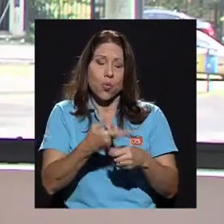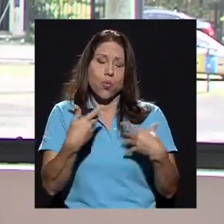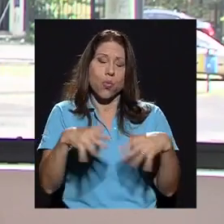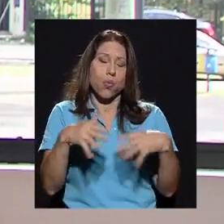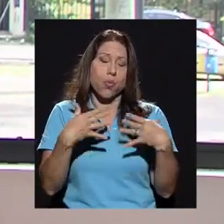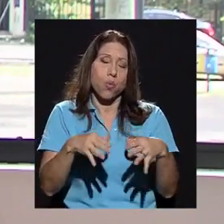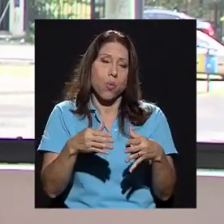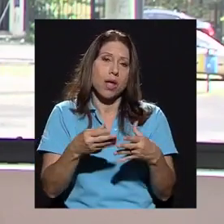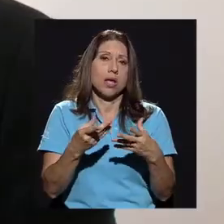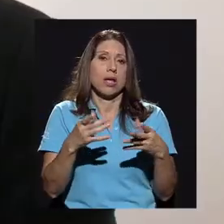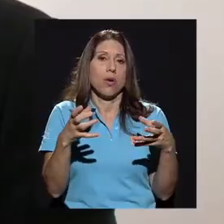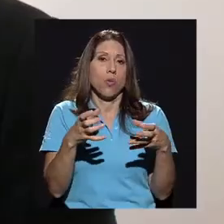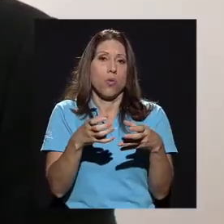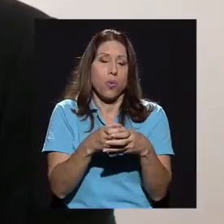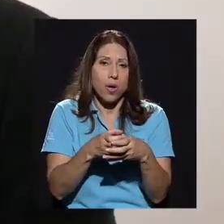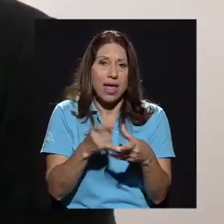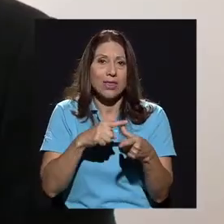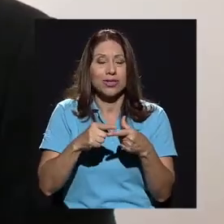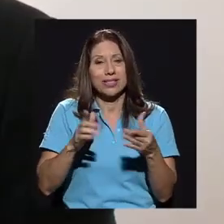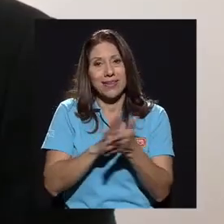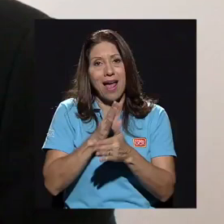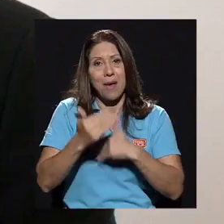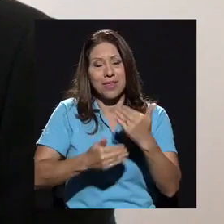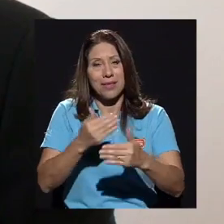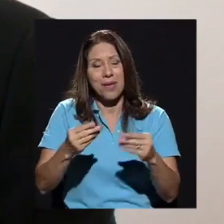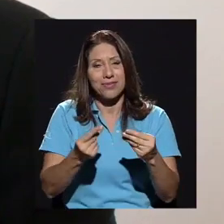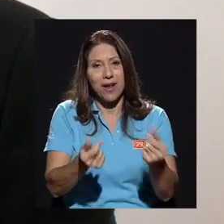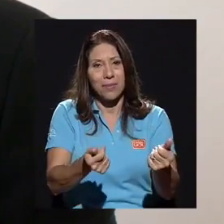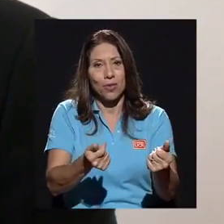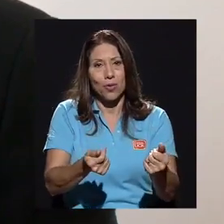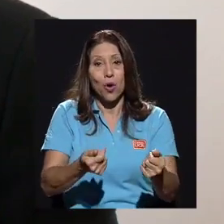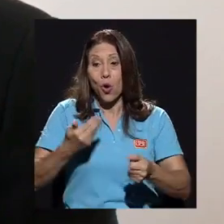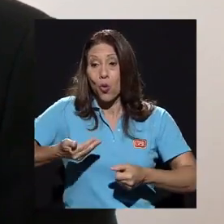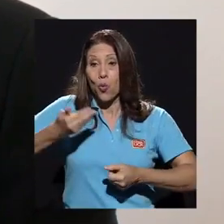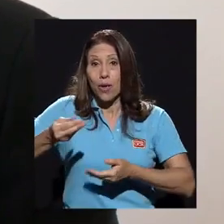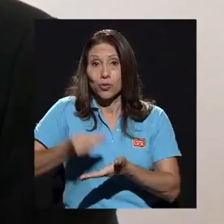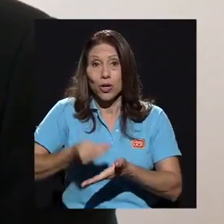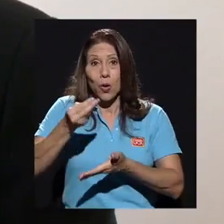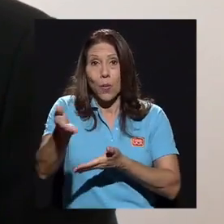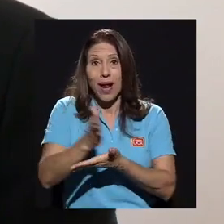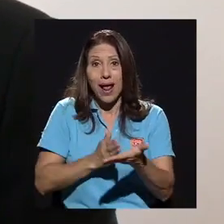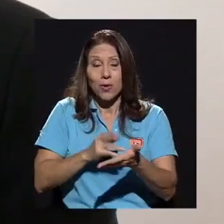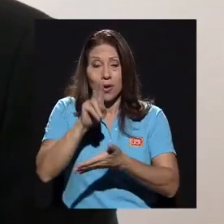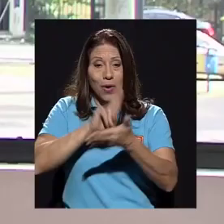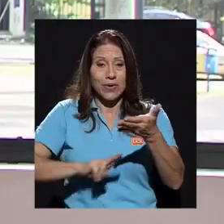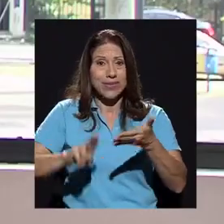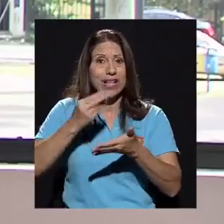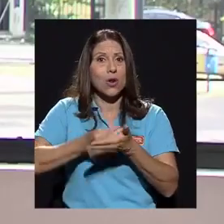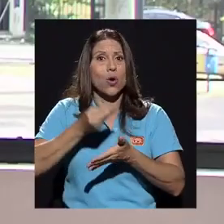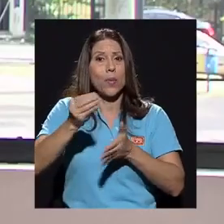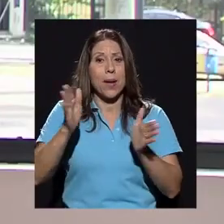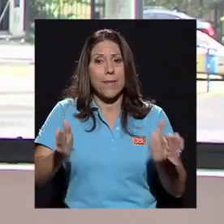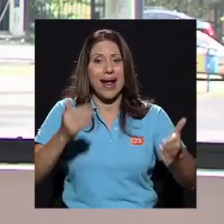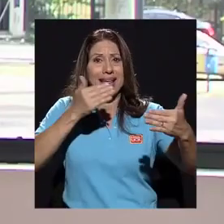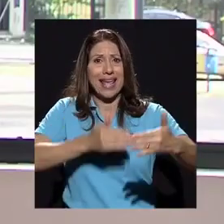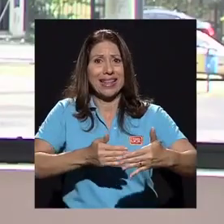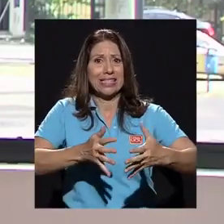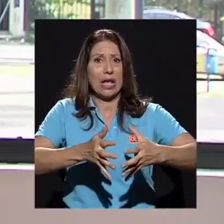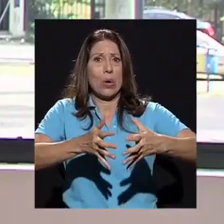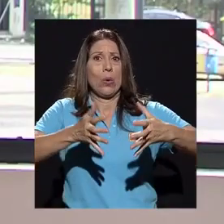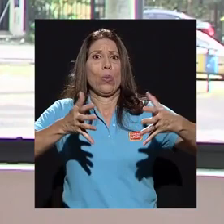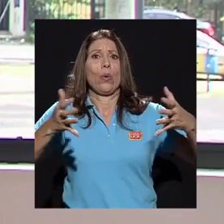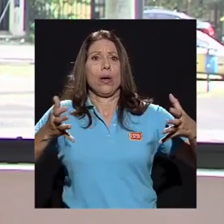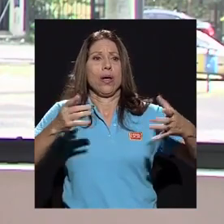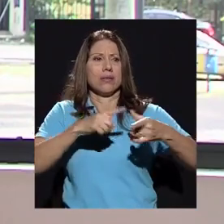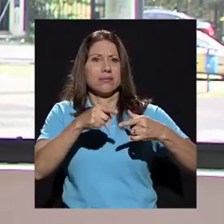trámites salen más rápido. A la hora de comprar algo, la universidad lo compra por paquetes en grandes cantidades, y resulta que sale más caro que